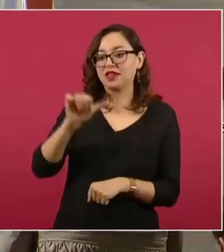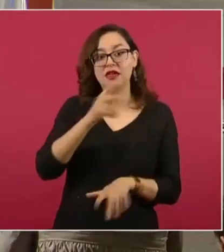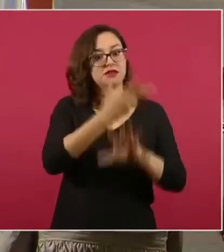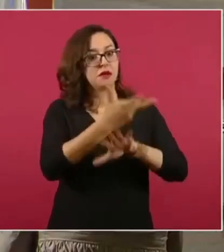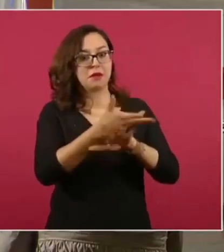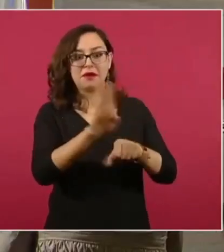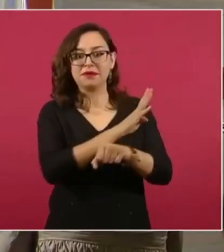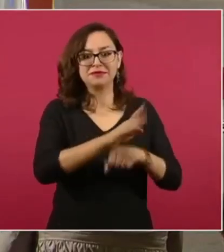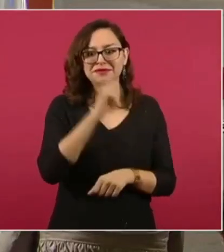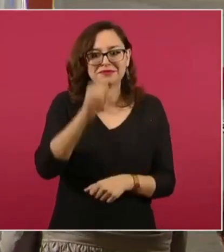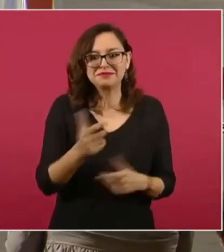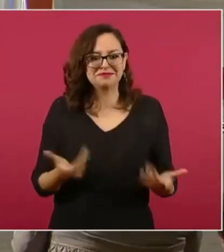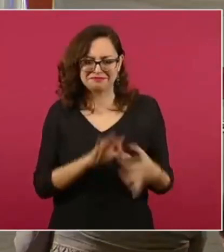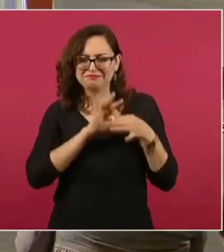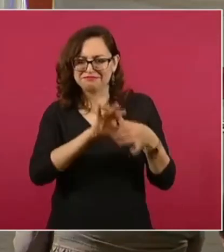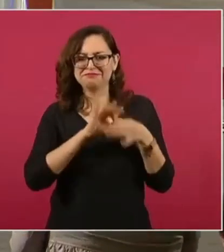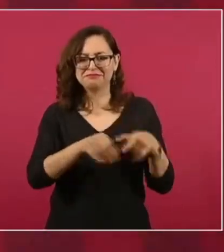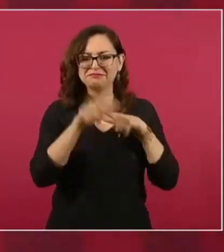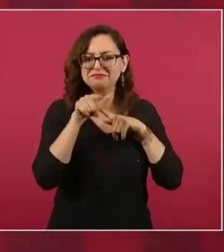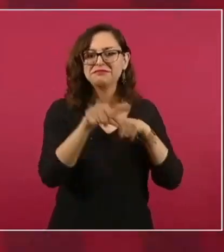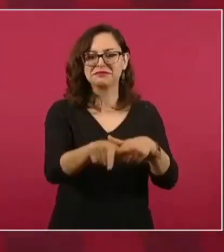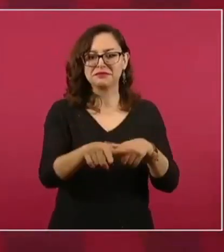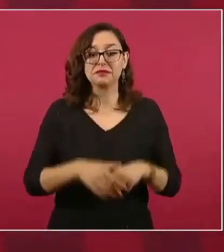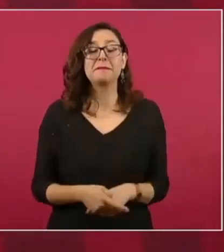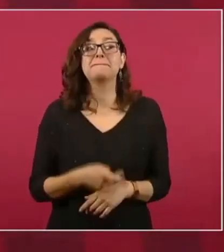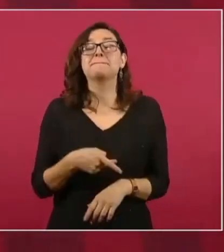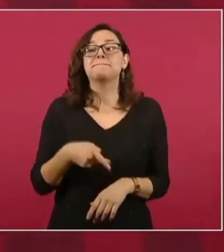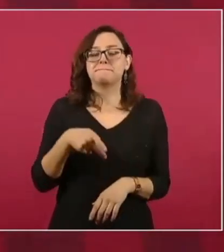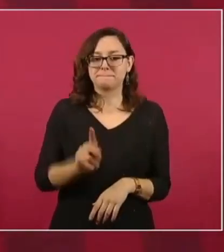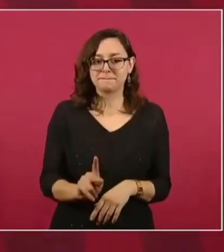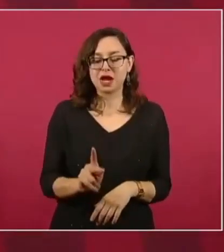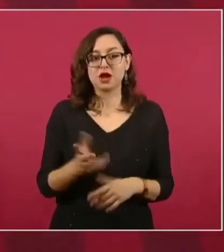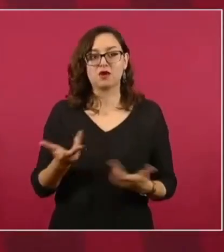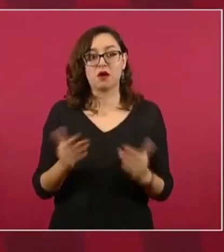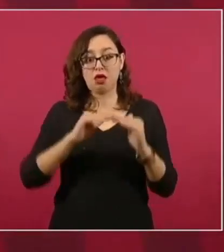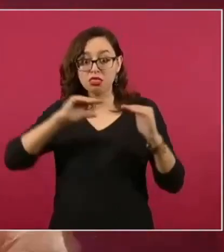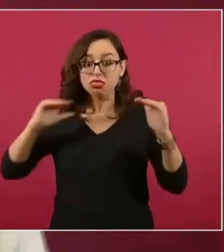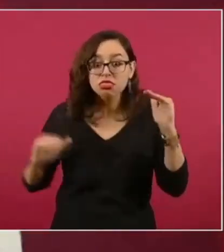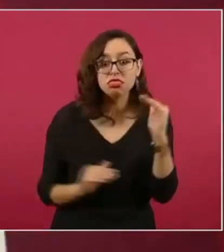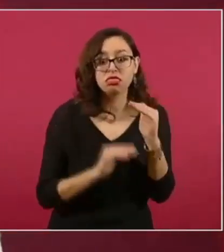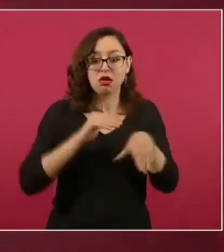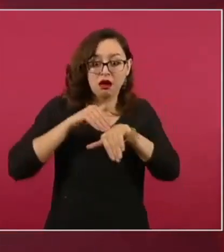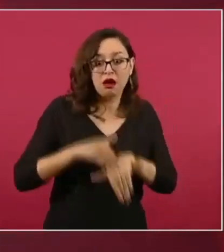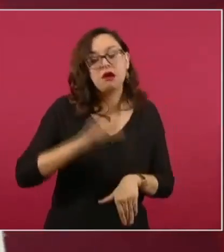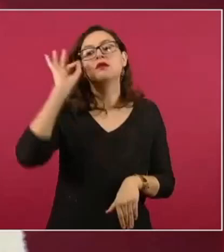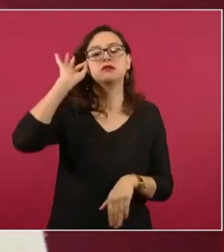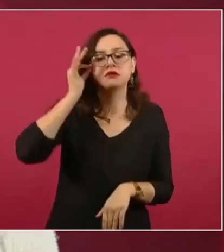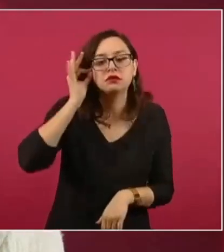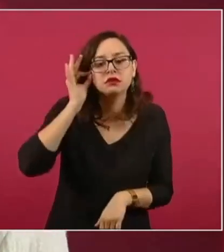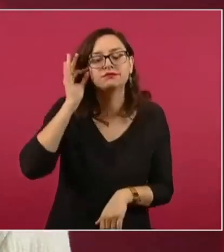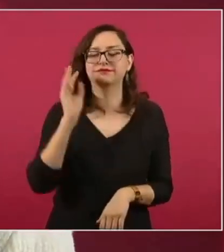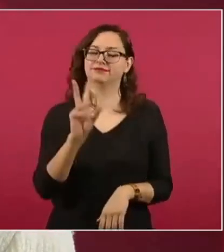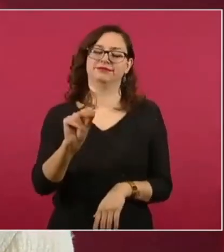Sin embargo, el objetivo del gobierno de México es no ceder la soberanía, hacer valer sus derechos